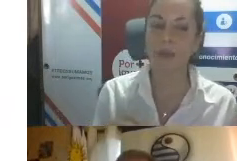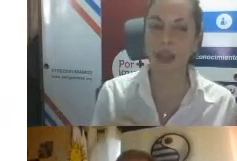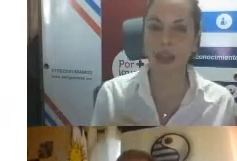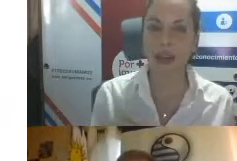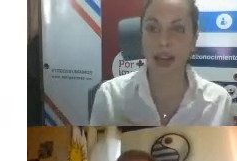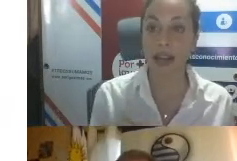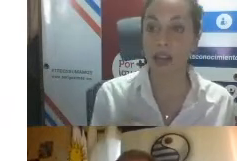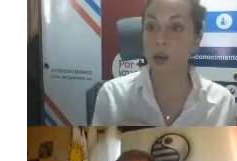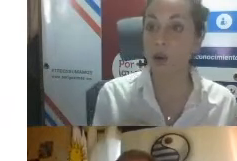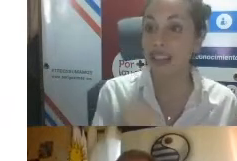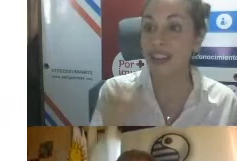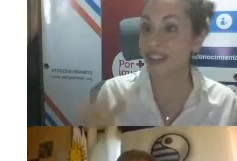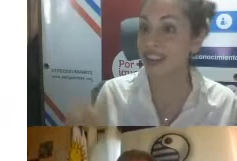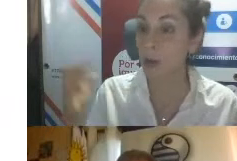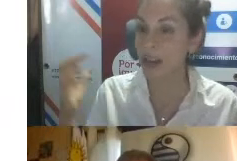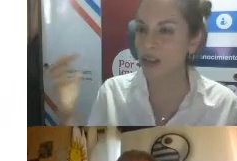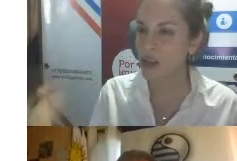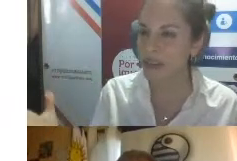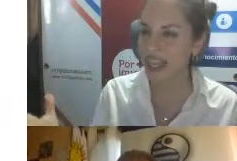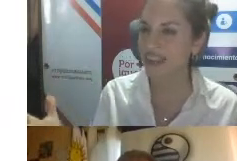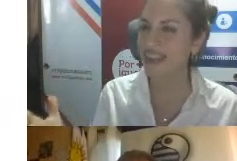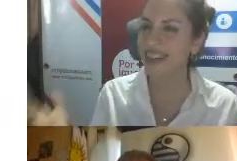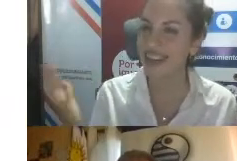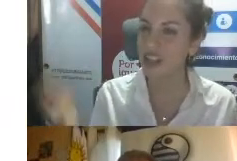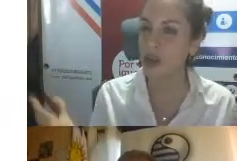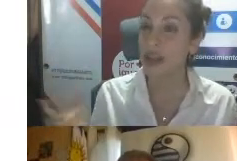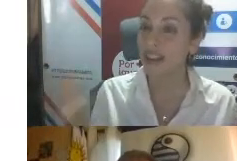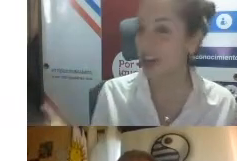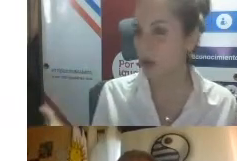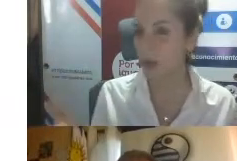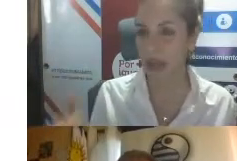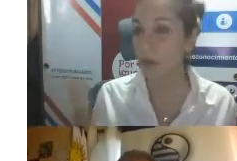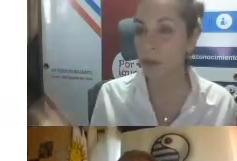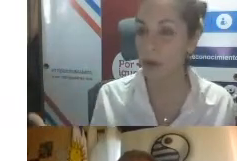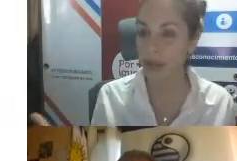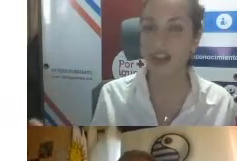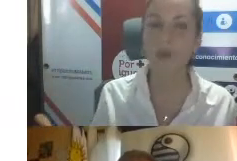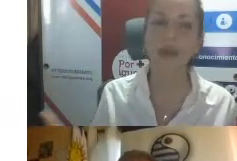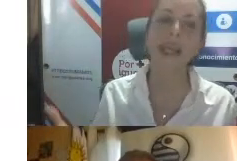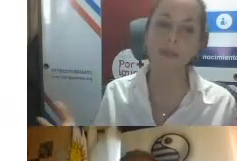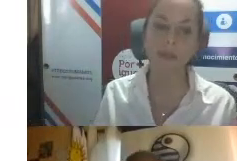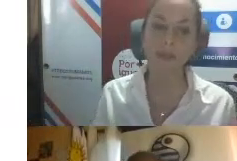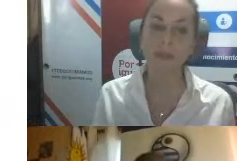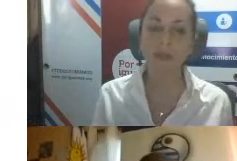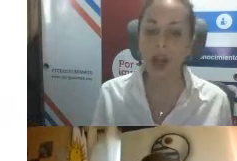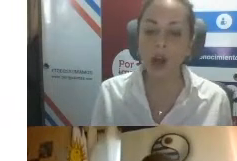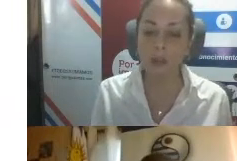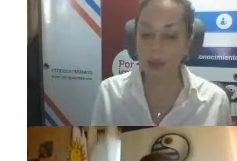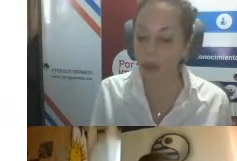por ejemplo, el artículo 27 de la Convención, que habla del derecho al trabajo, que es muy importante como guía.